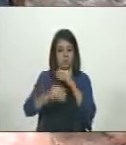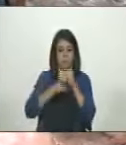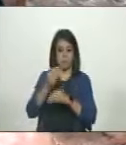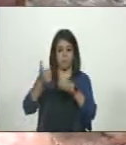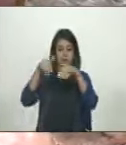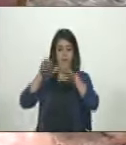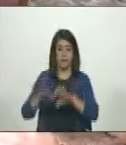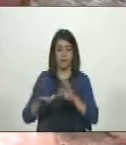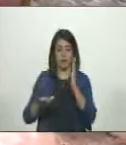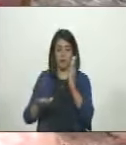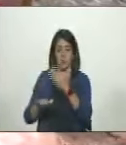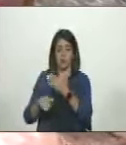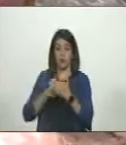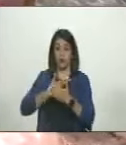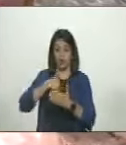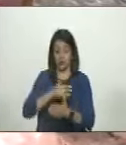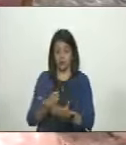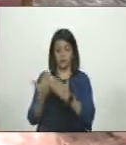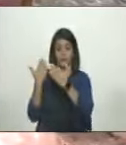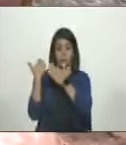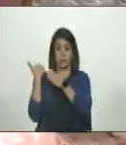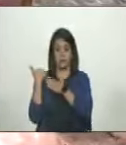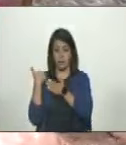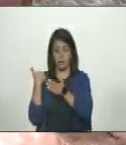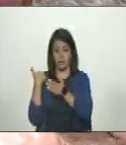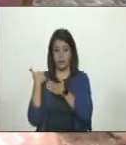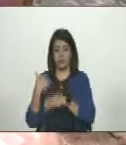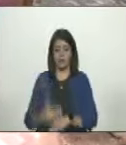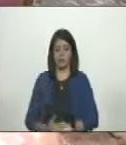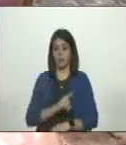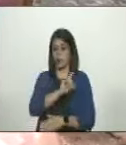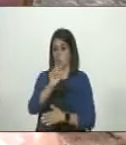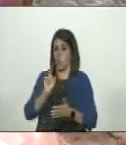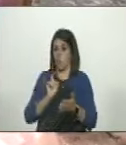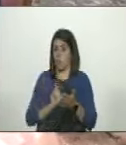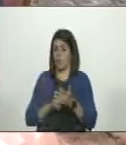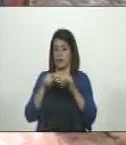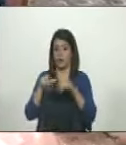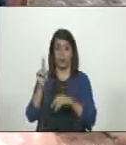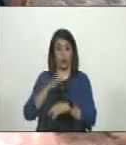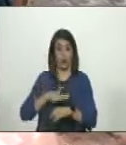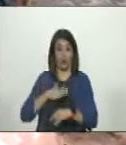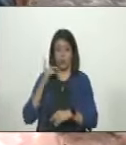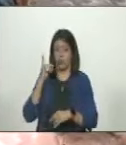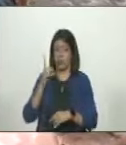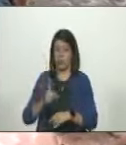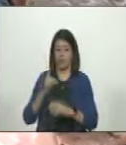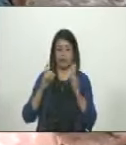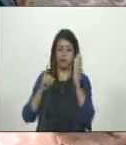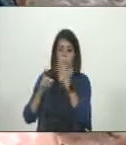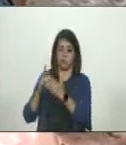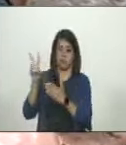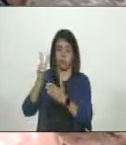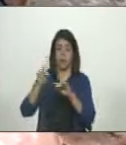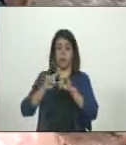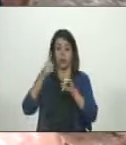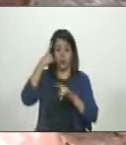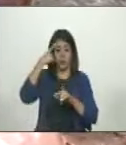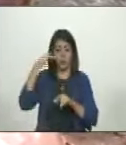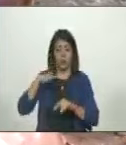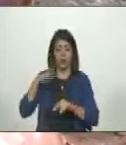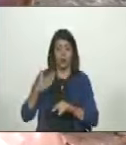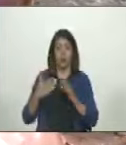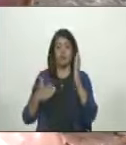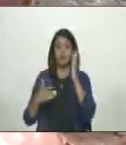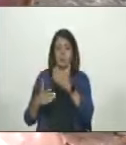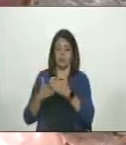levantamiento de las sanciones. Nosotros asumimos enteramente que no debe haber sanciones para Venezuela. Pero también creemos que cuando